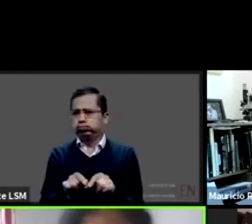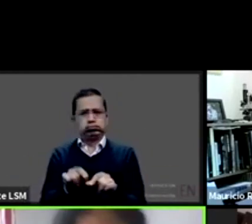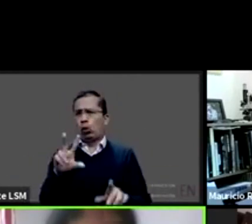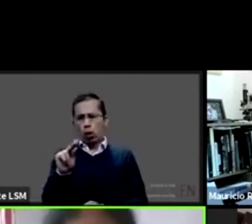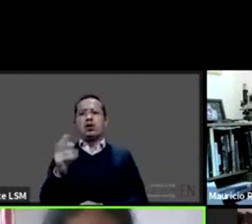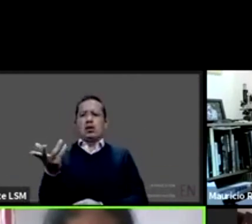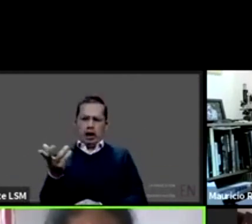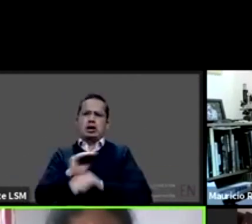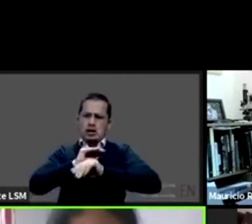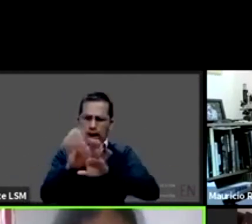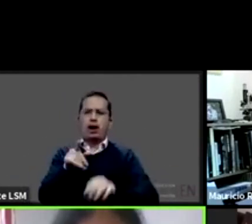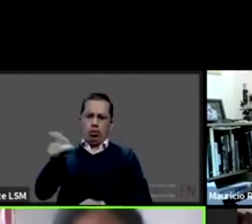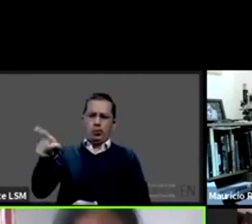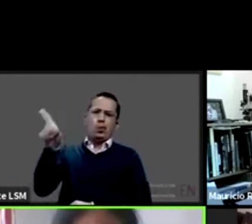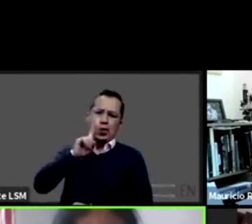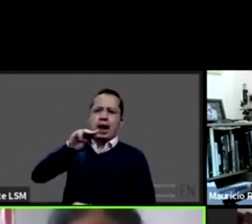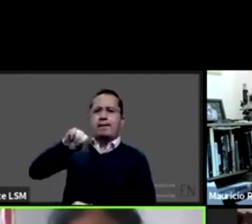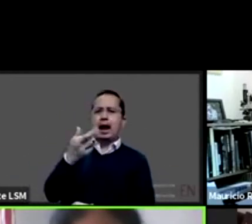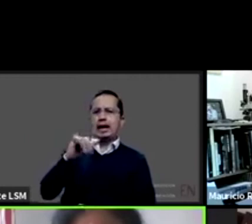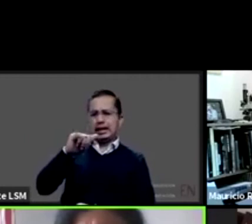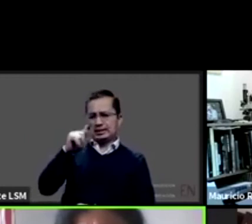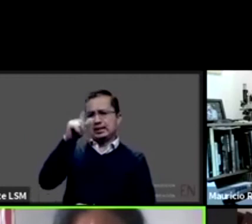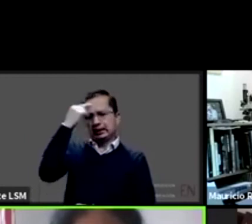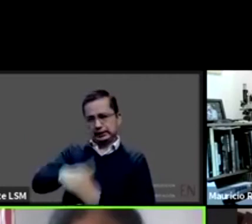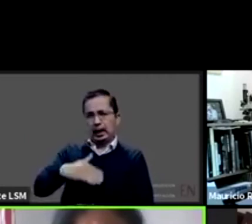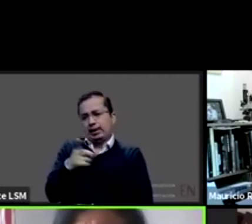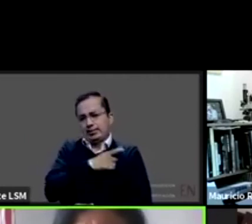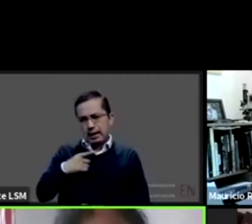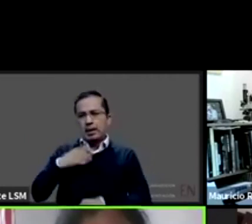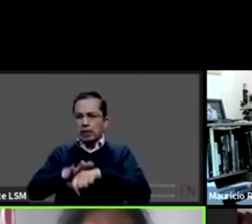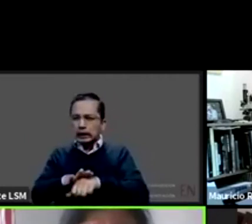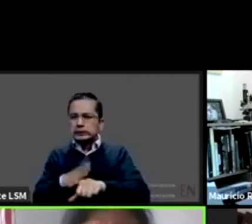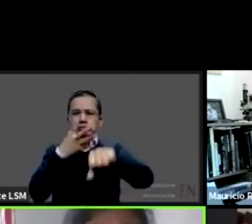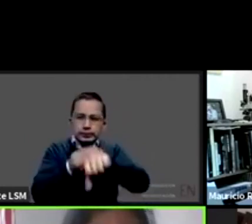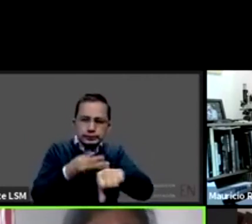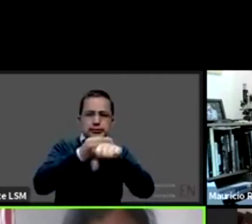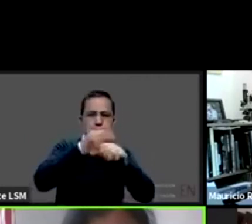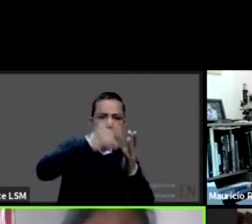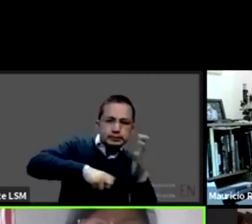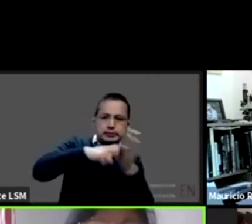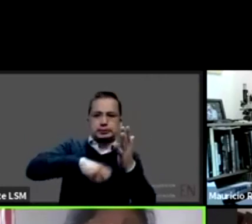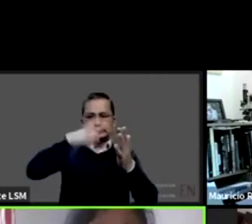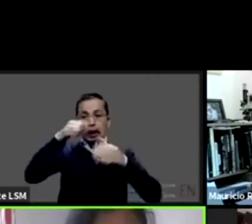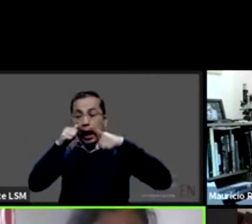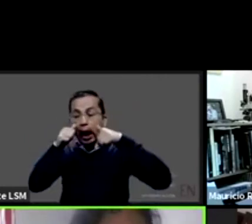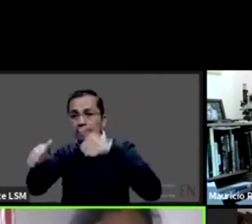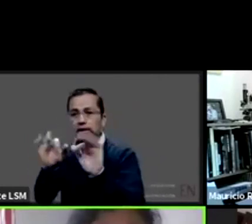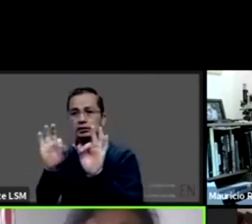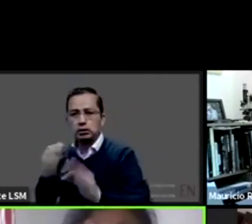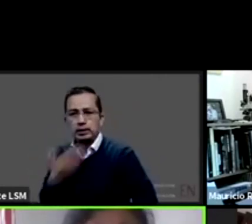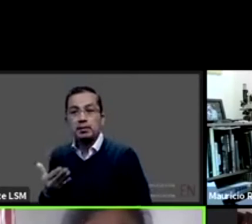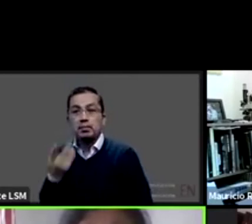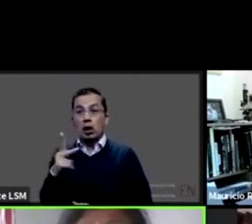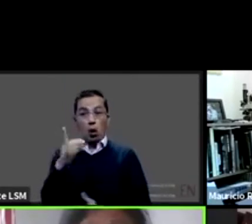Margarita lo sabe y lo está profundizando Ricardo lo menciona igual sino que tiene que ver con cualquier niño